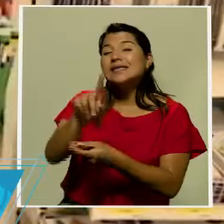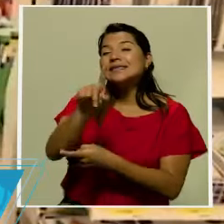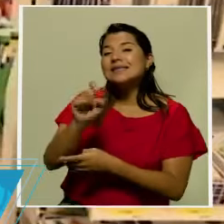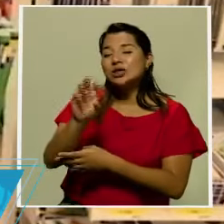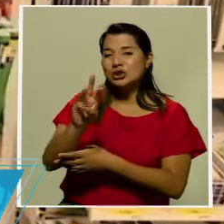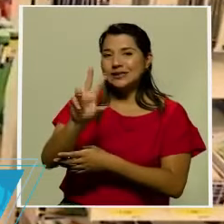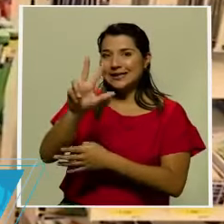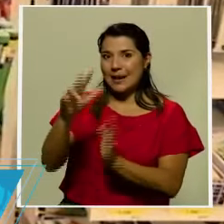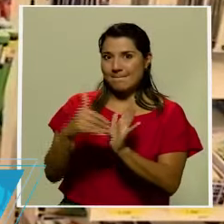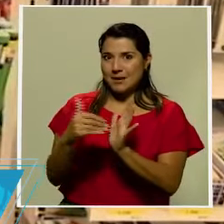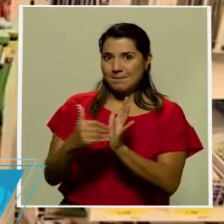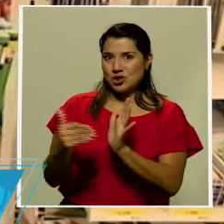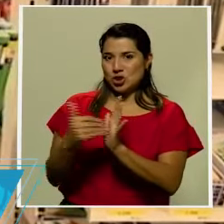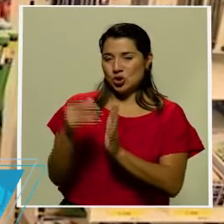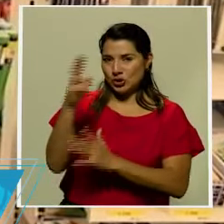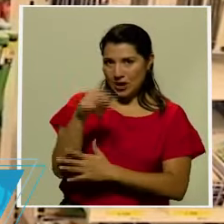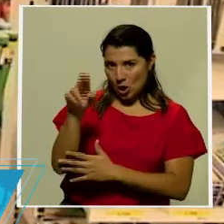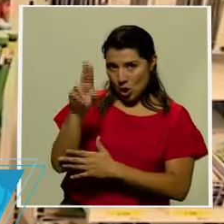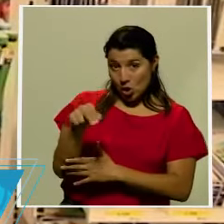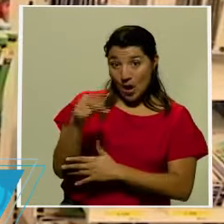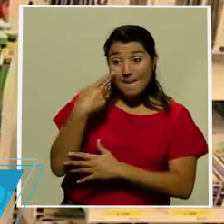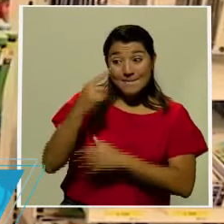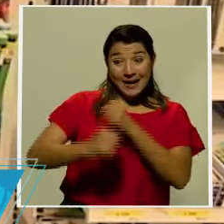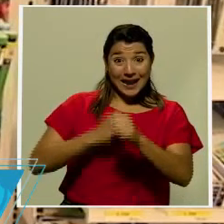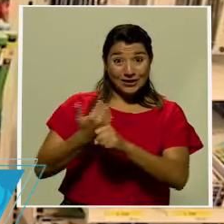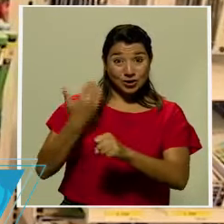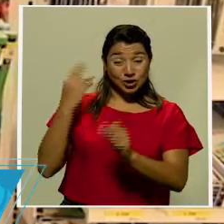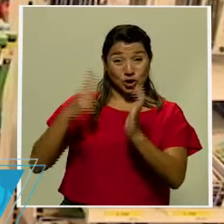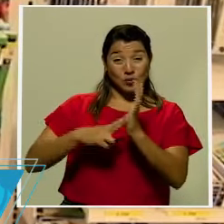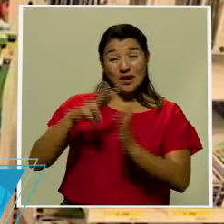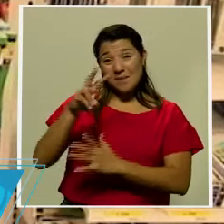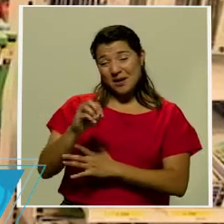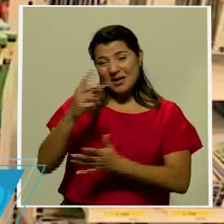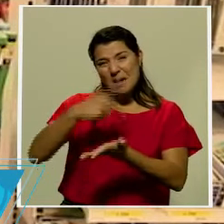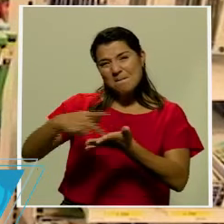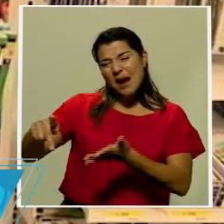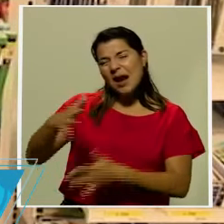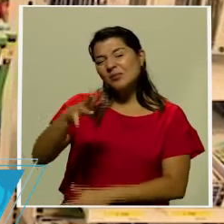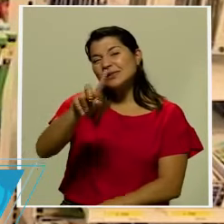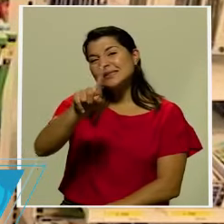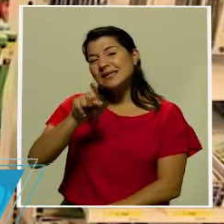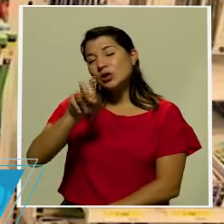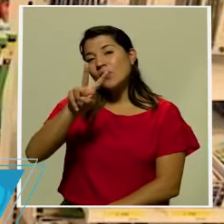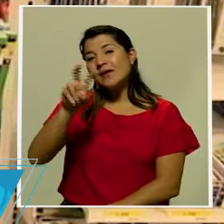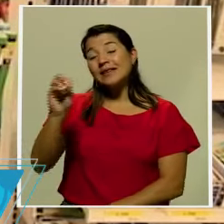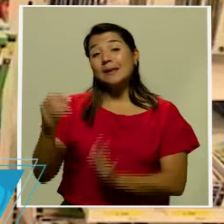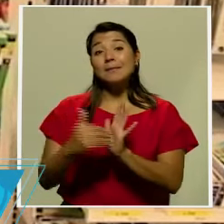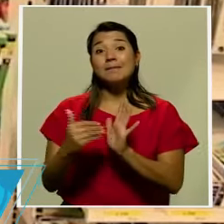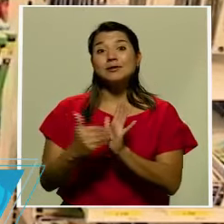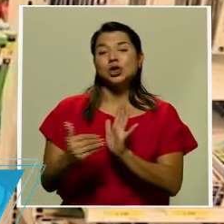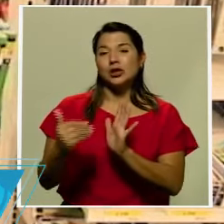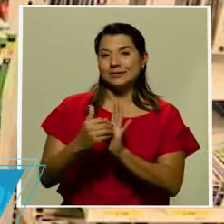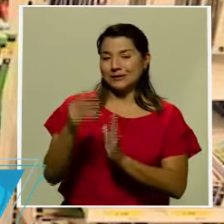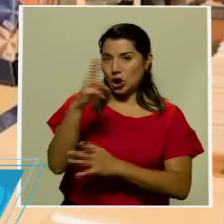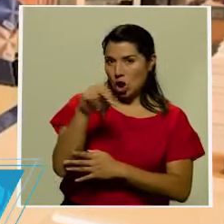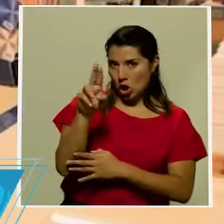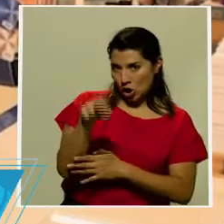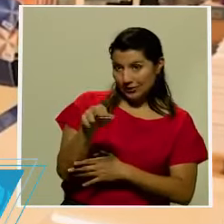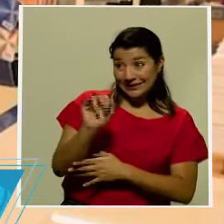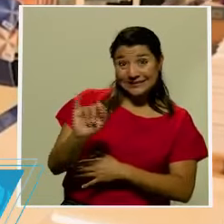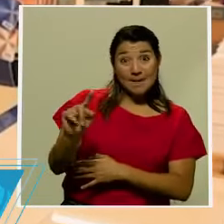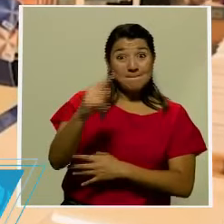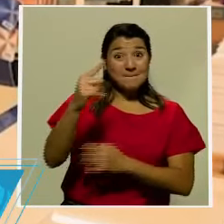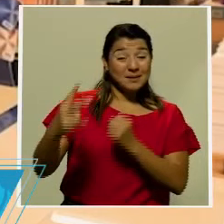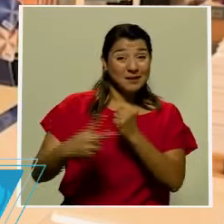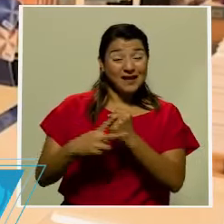colones. Para el 2020, el gobierno pagó a los funcionarios unos 120 mil millones de colones. Esta será la primera vez que